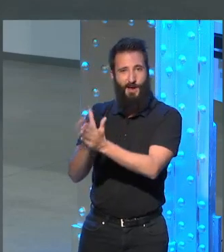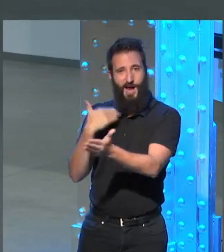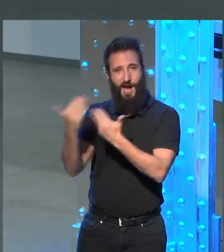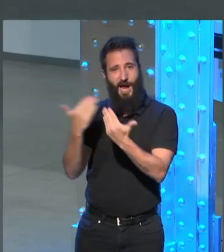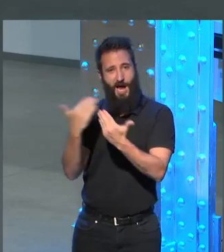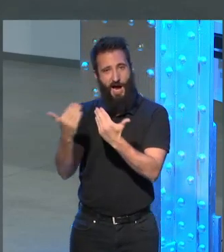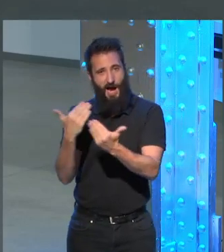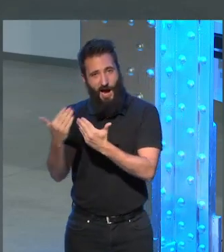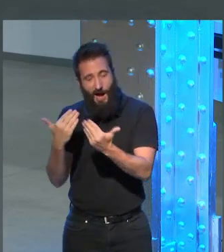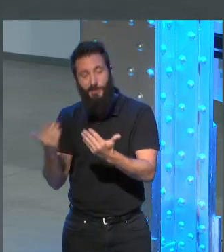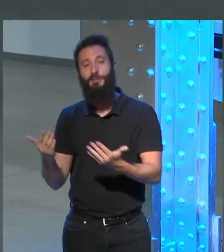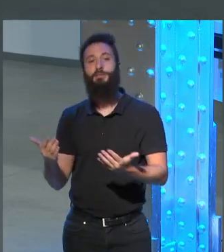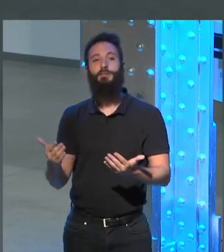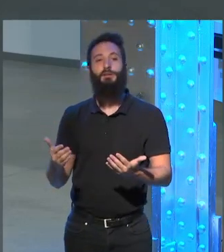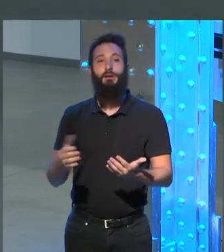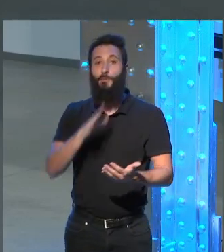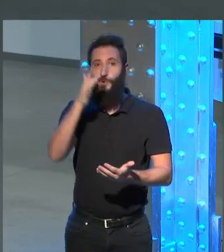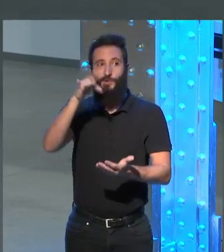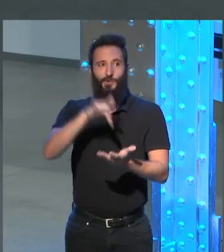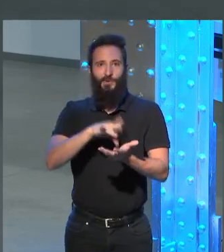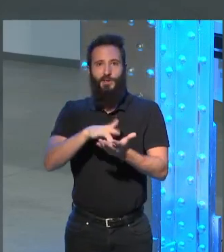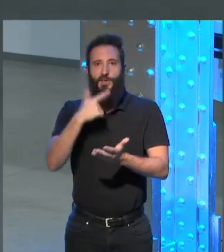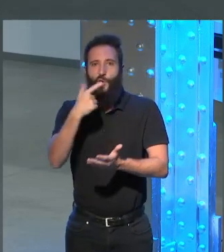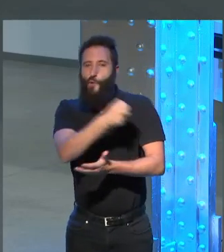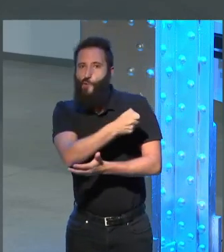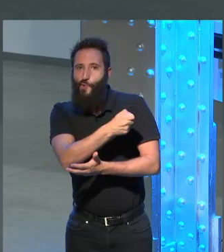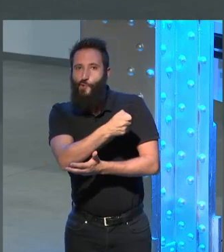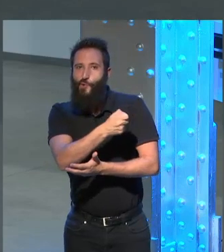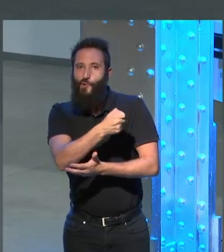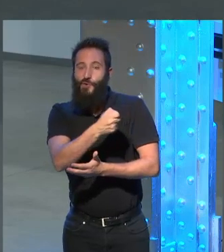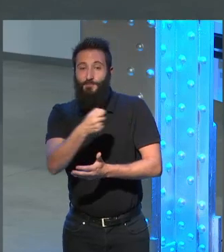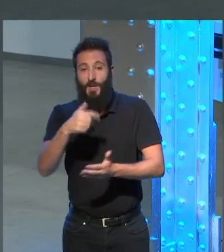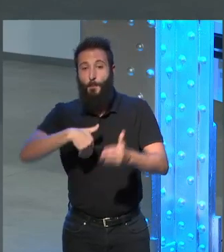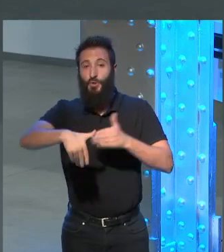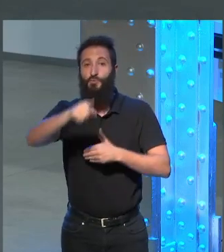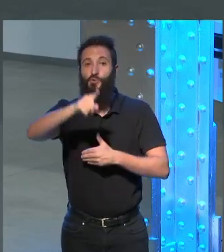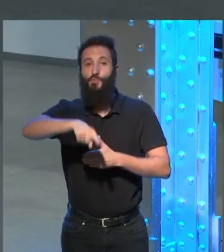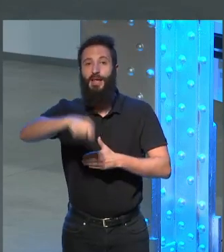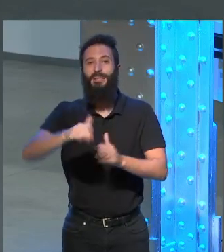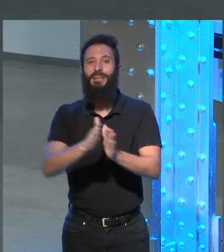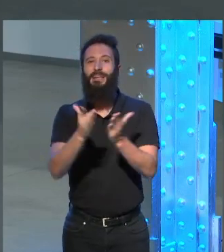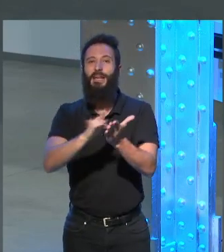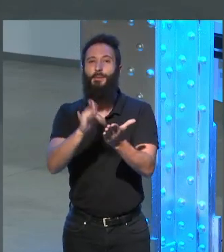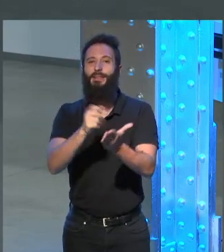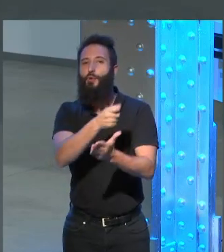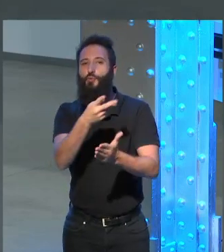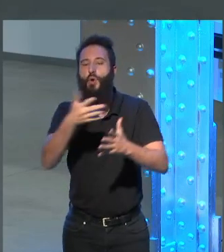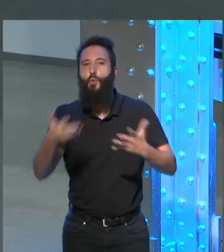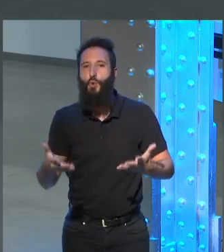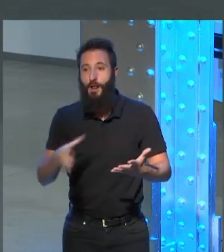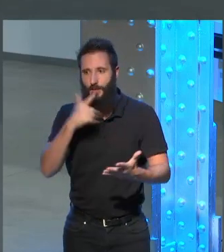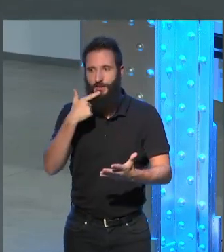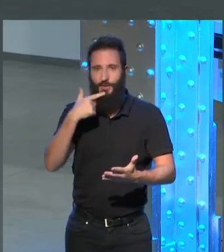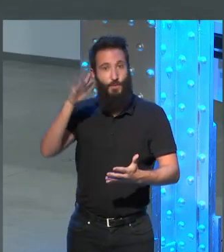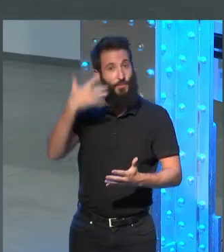redacción el número que iba a salir el mes siguiente dijo además